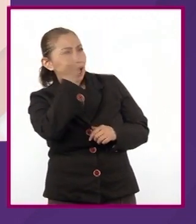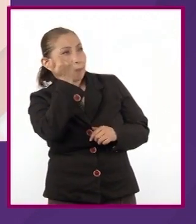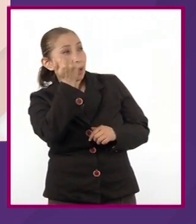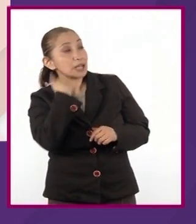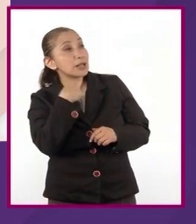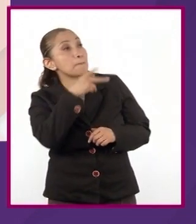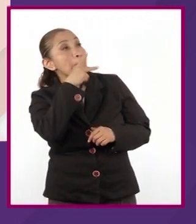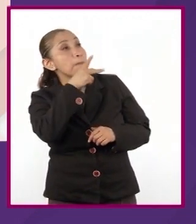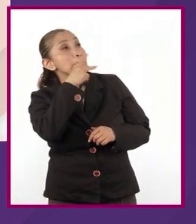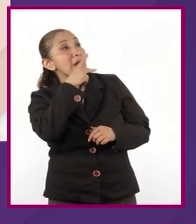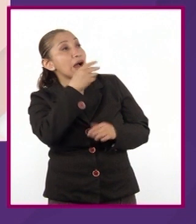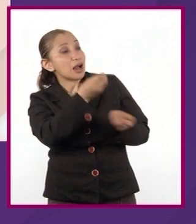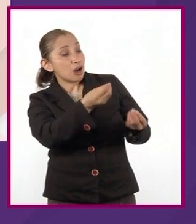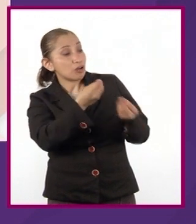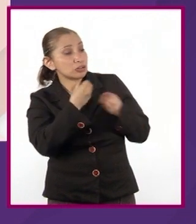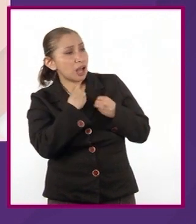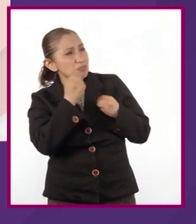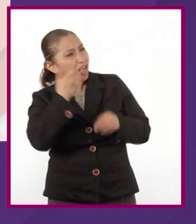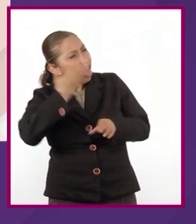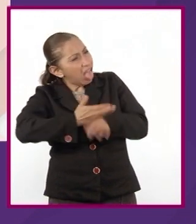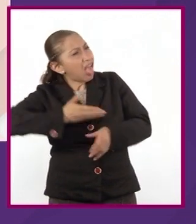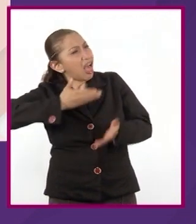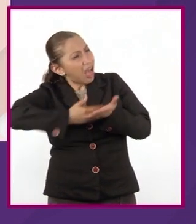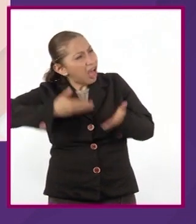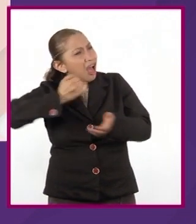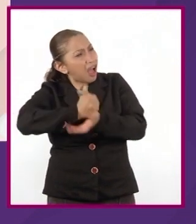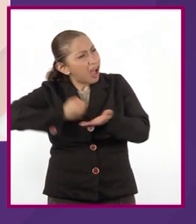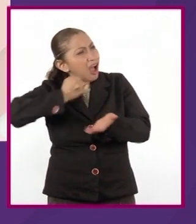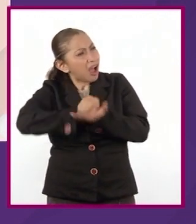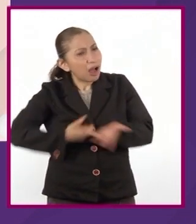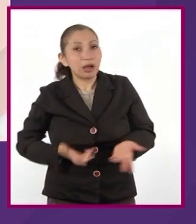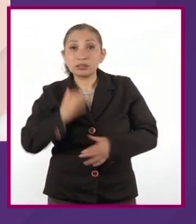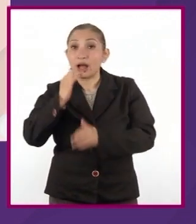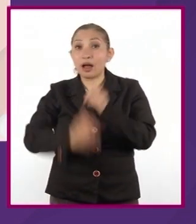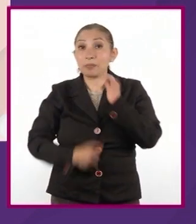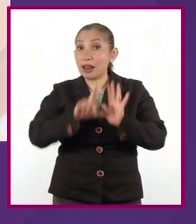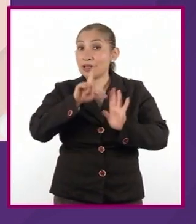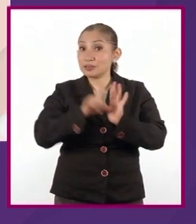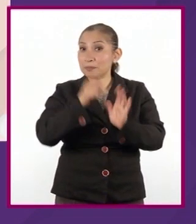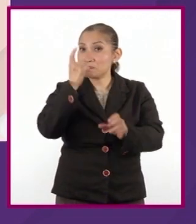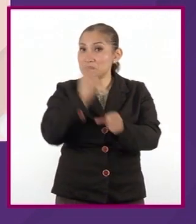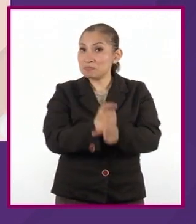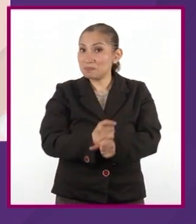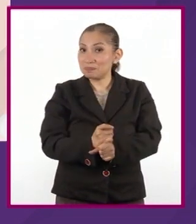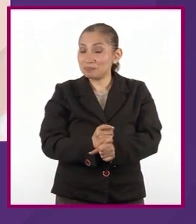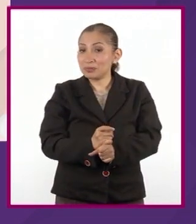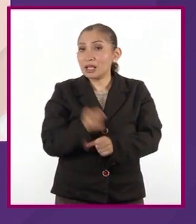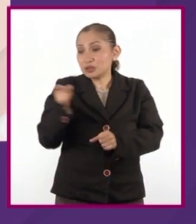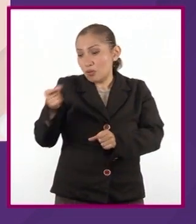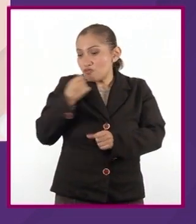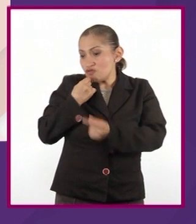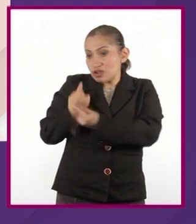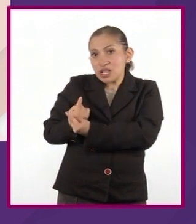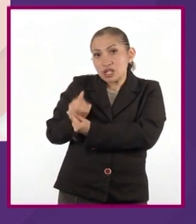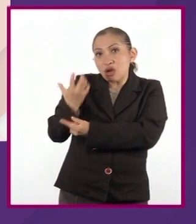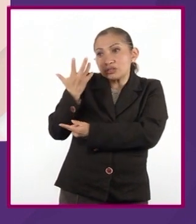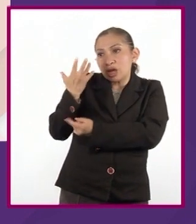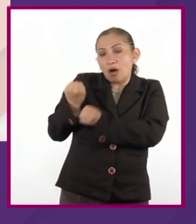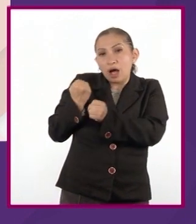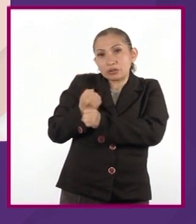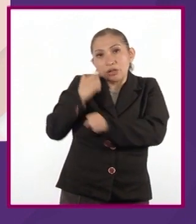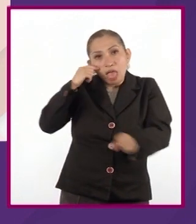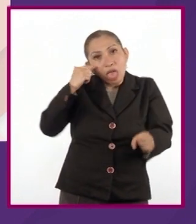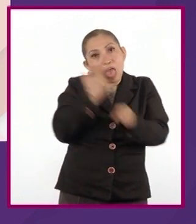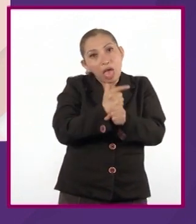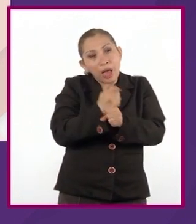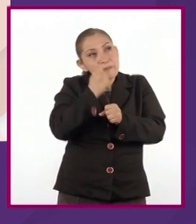que los papás nos dais mucho la lata? Fin de la lección primera. Si hasta un crío de cinco años puede darse